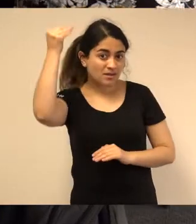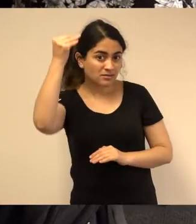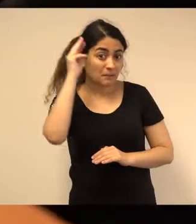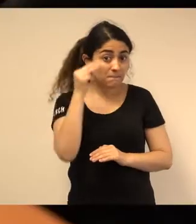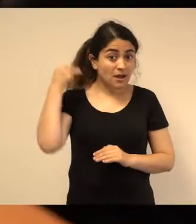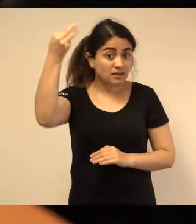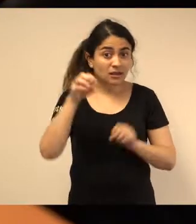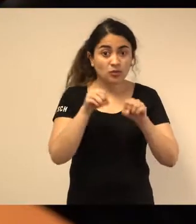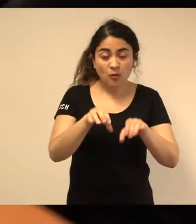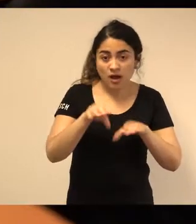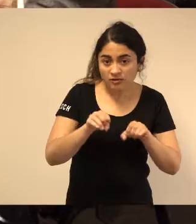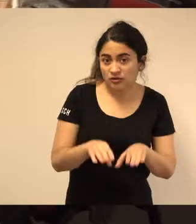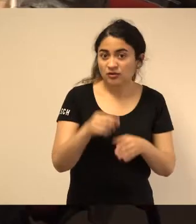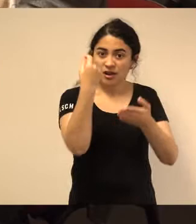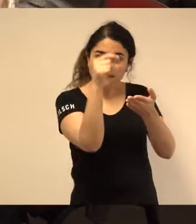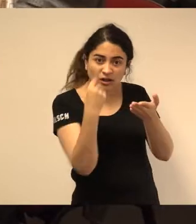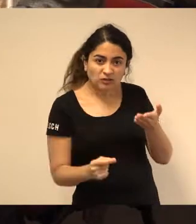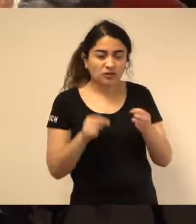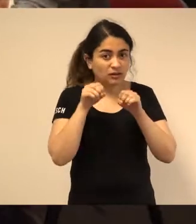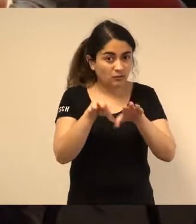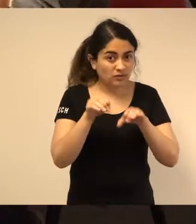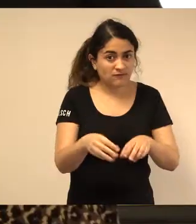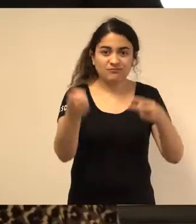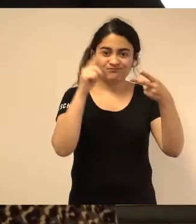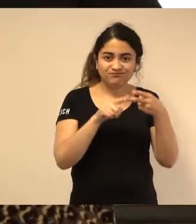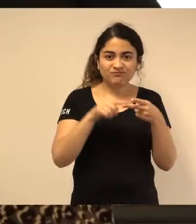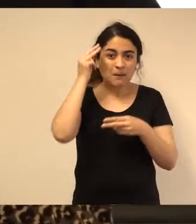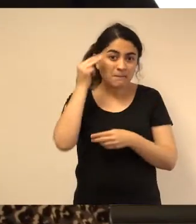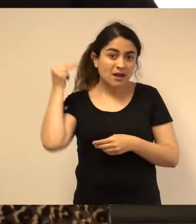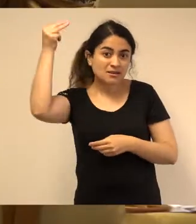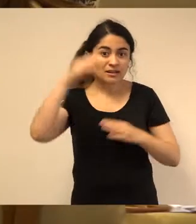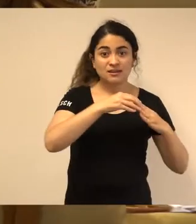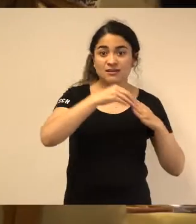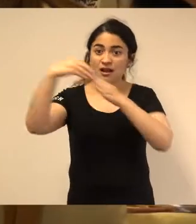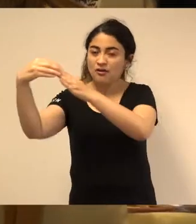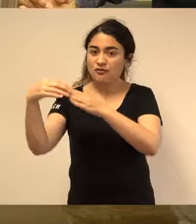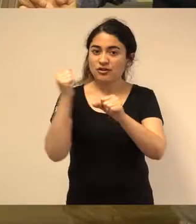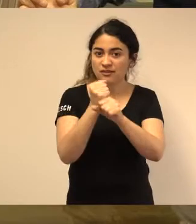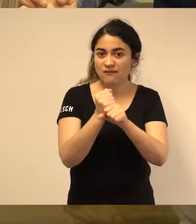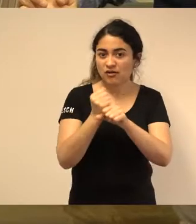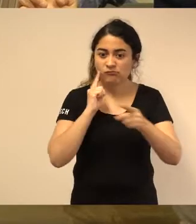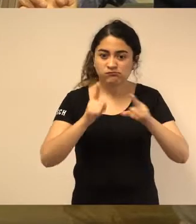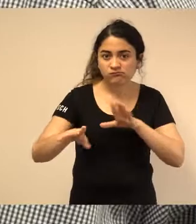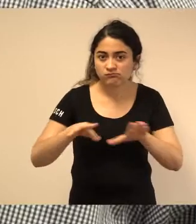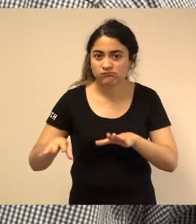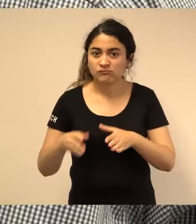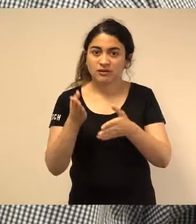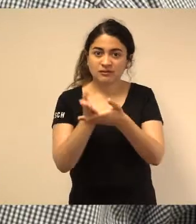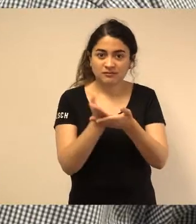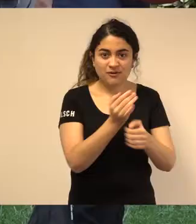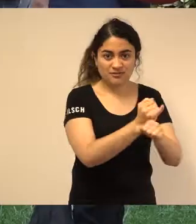el magíster en educación, mención en evaluación educativa y el magíster en liderazgo y gestión de organizaciones educativas.